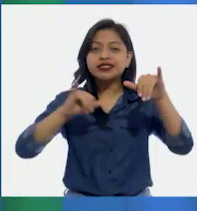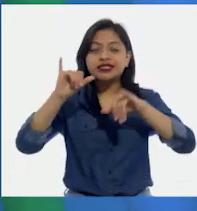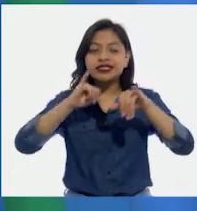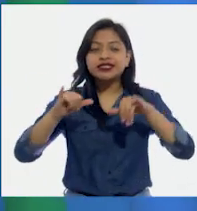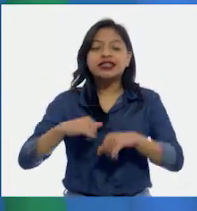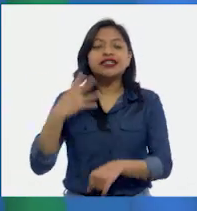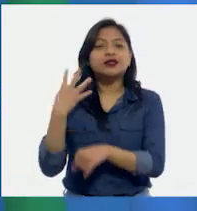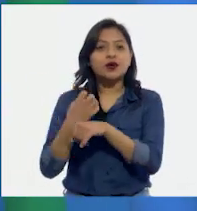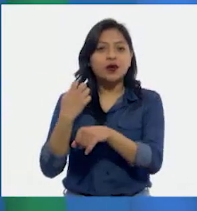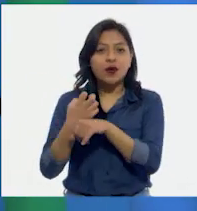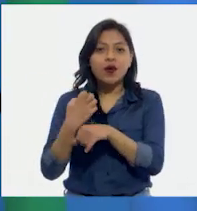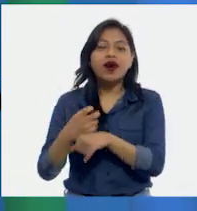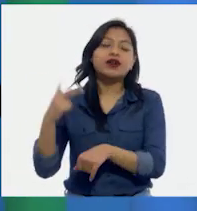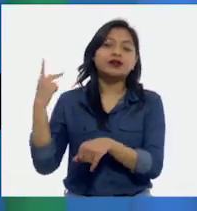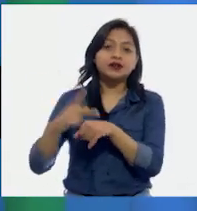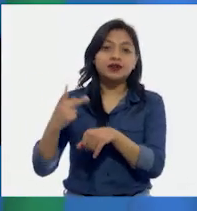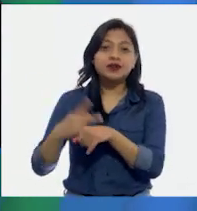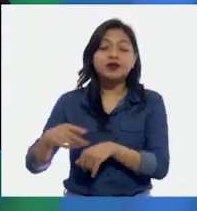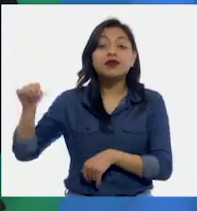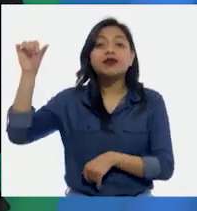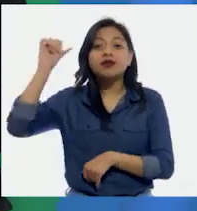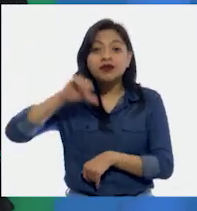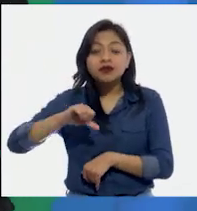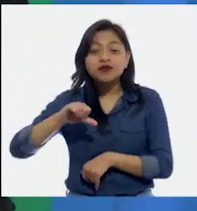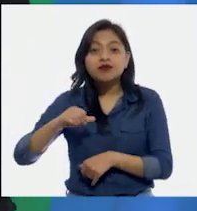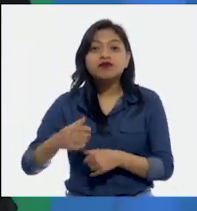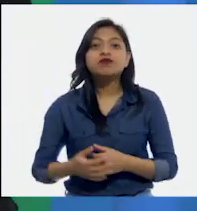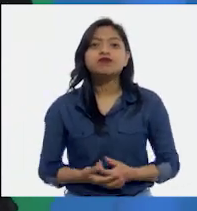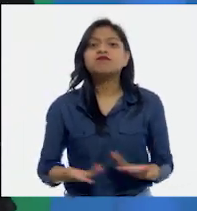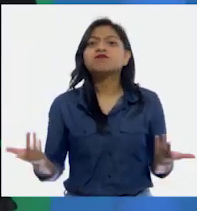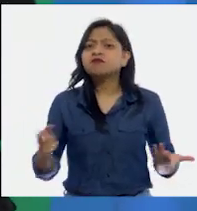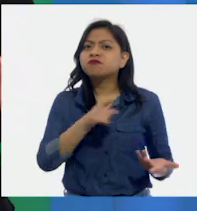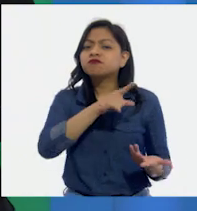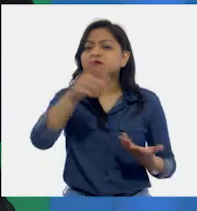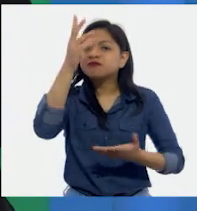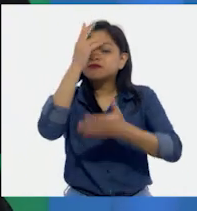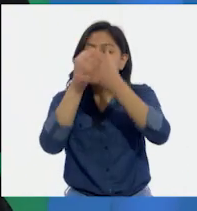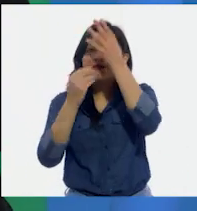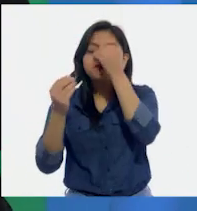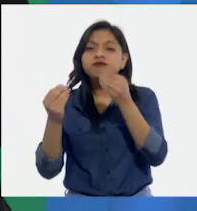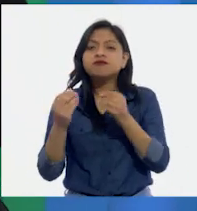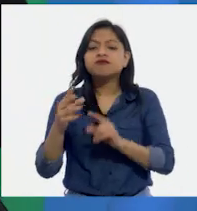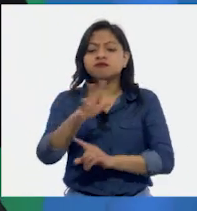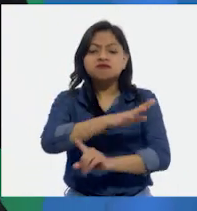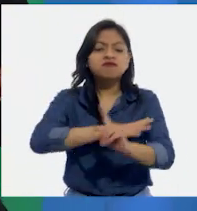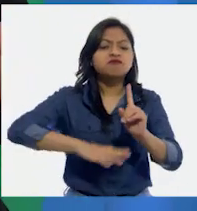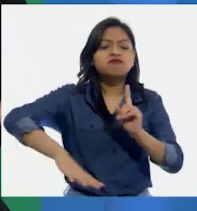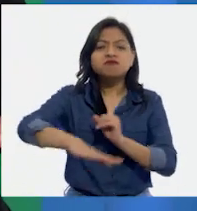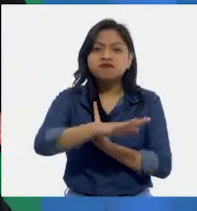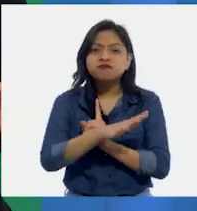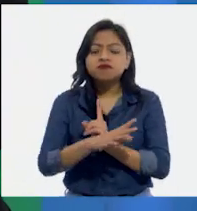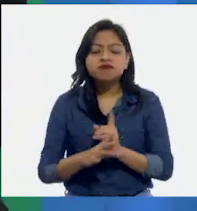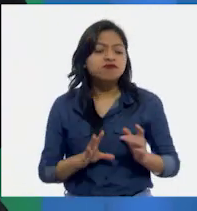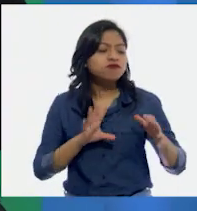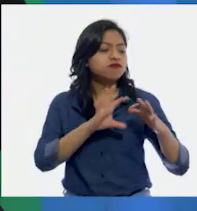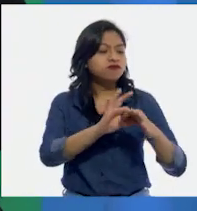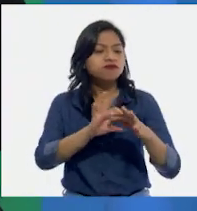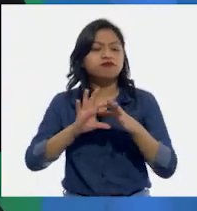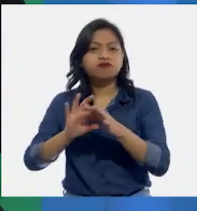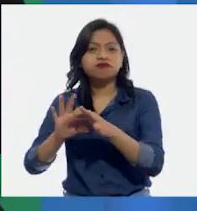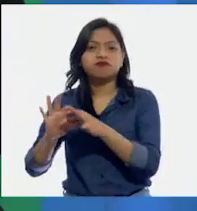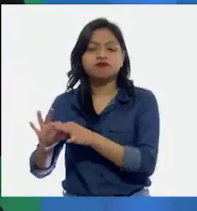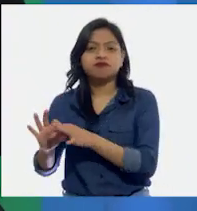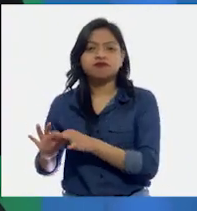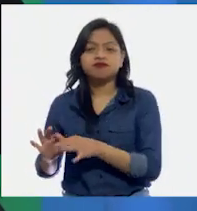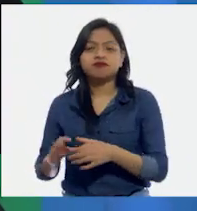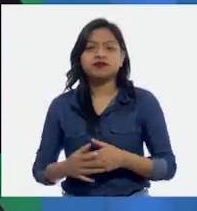Grado de Primaria. El día de hoy vamos a conocer cómo es que interaccionan los factores biológicos y físicos